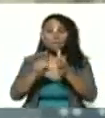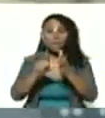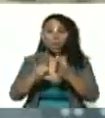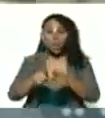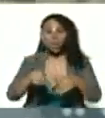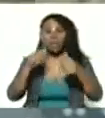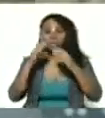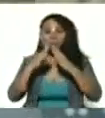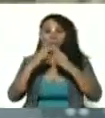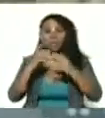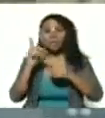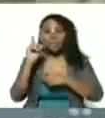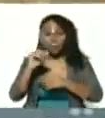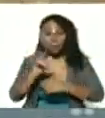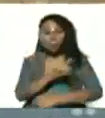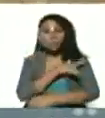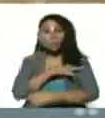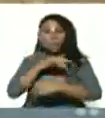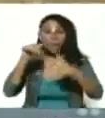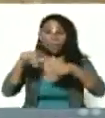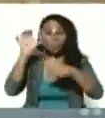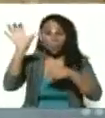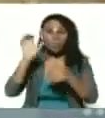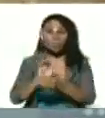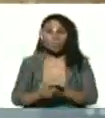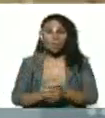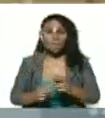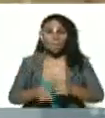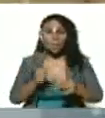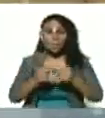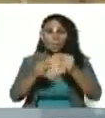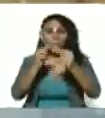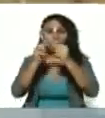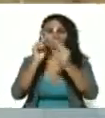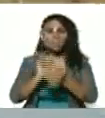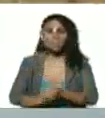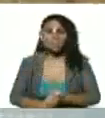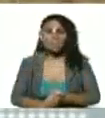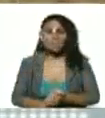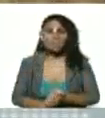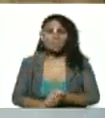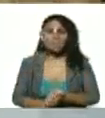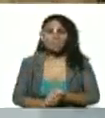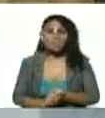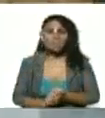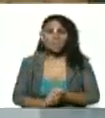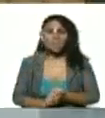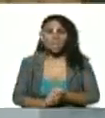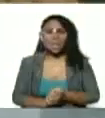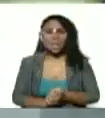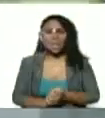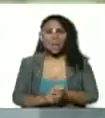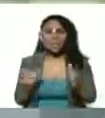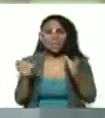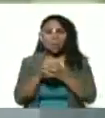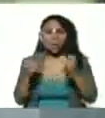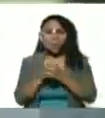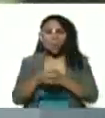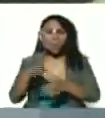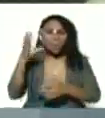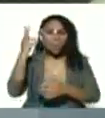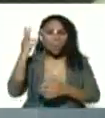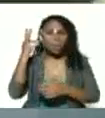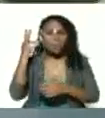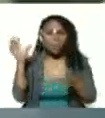parte de las universidades del país. Construyó la liga feminista, la